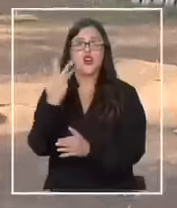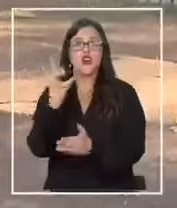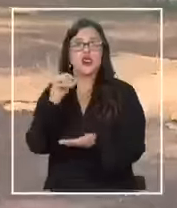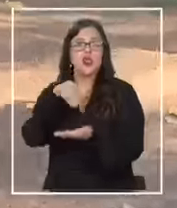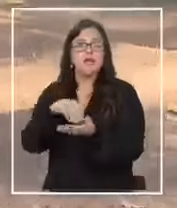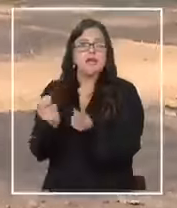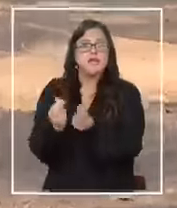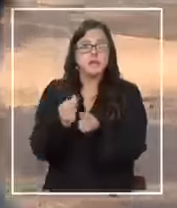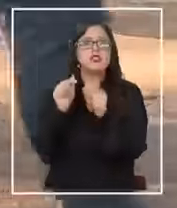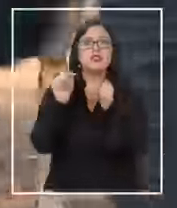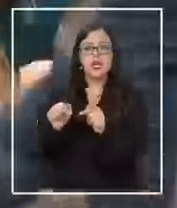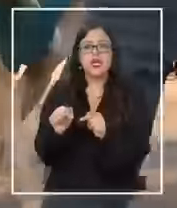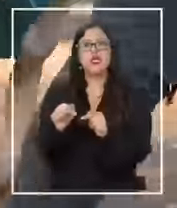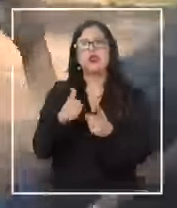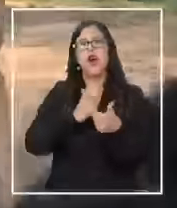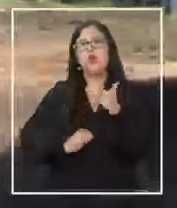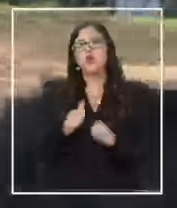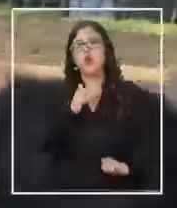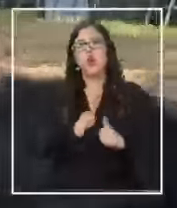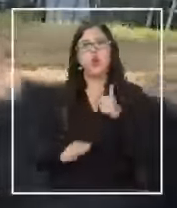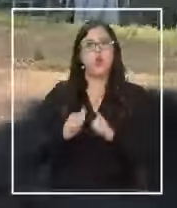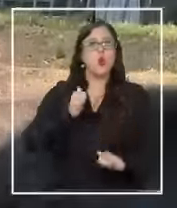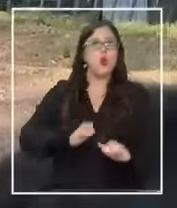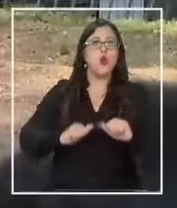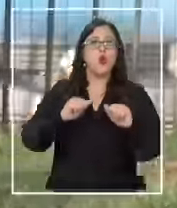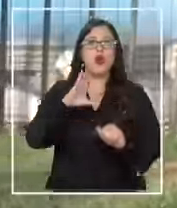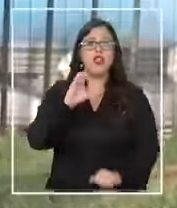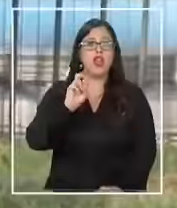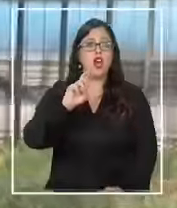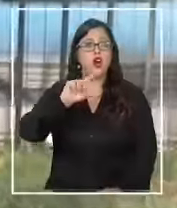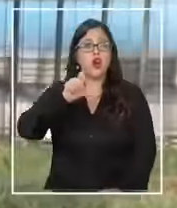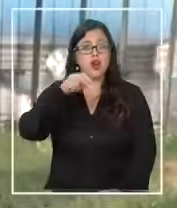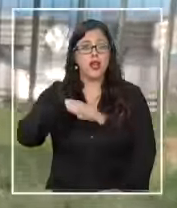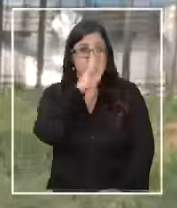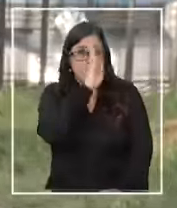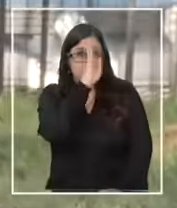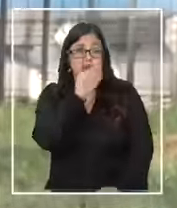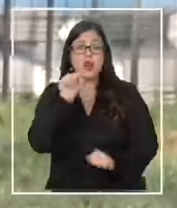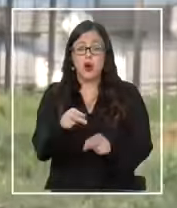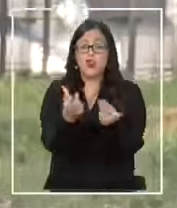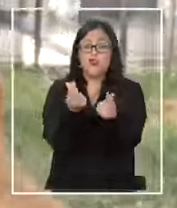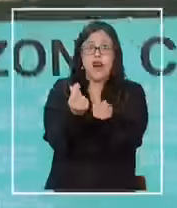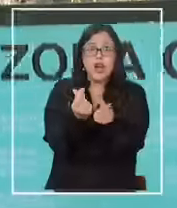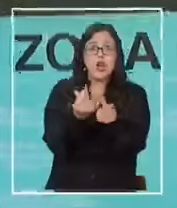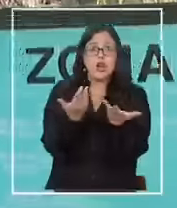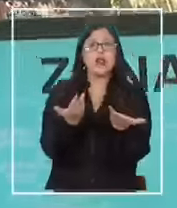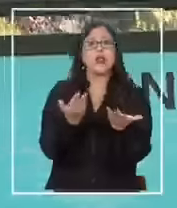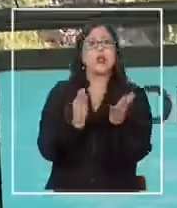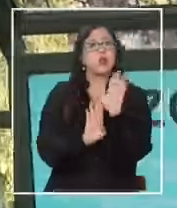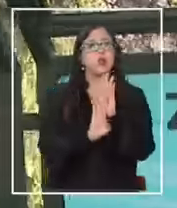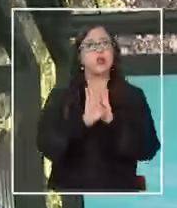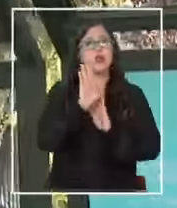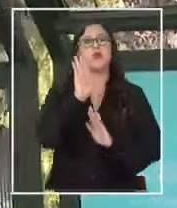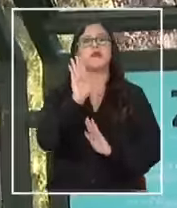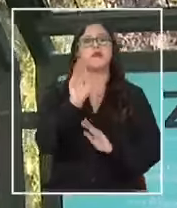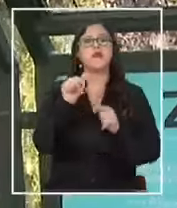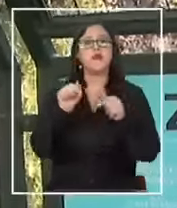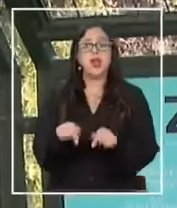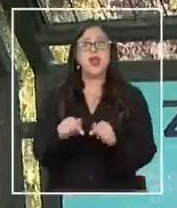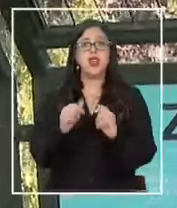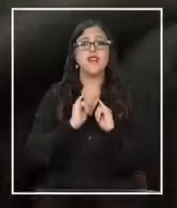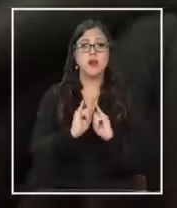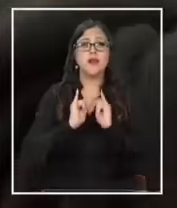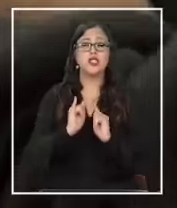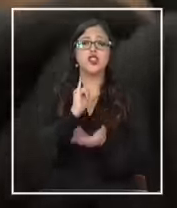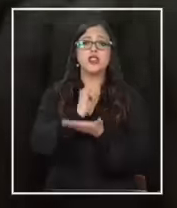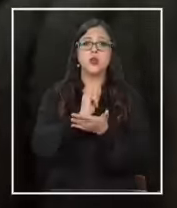y ese ha sido el gran sufrimiento tras la llegada de Corgan los costos de mantener a las mascotas han ido en alza de hecho según datos